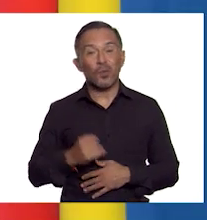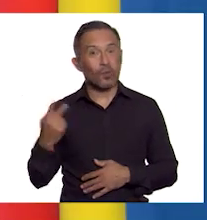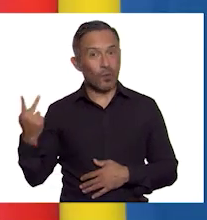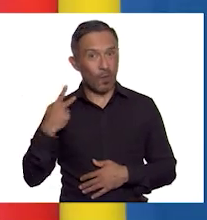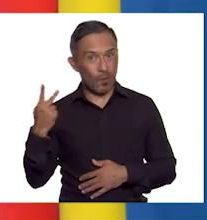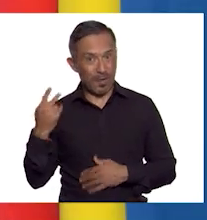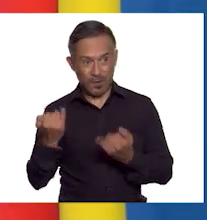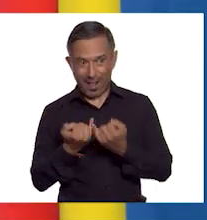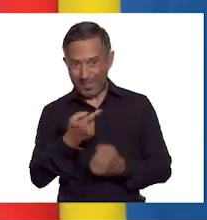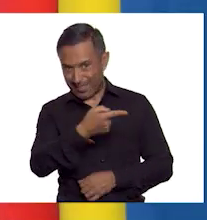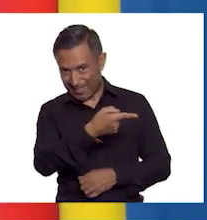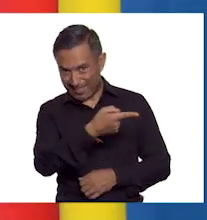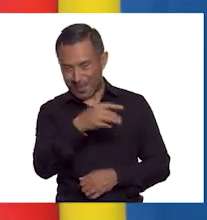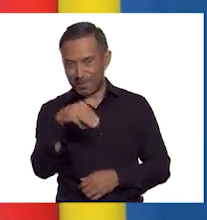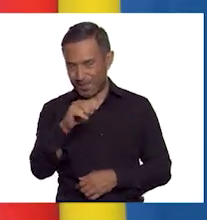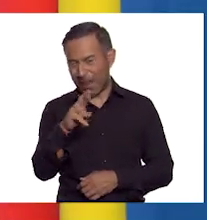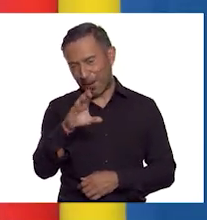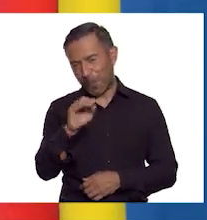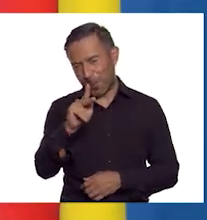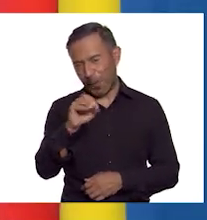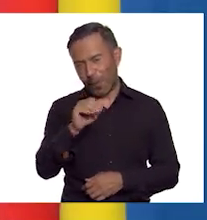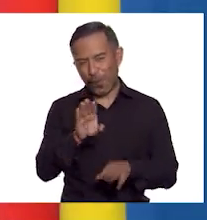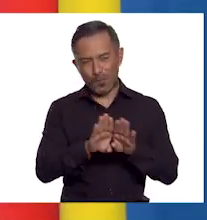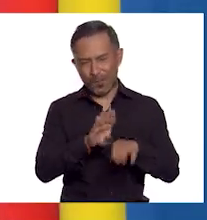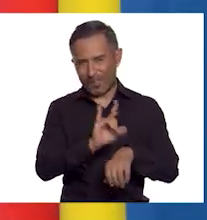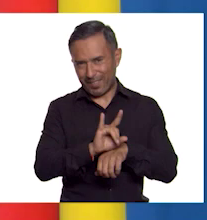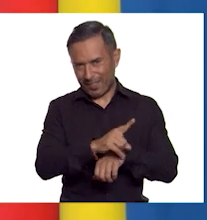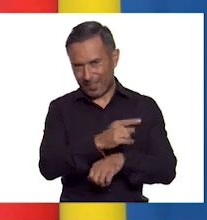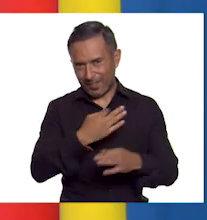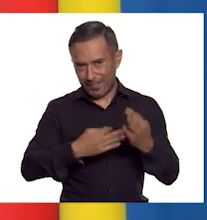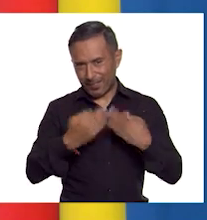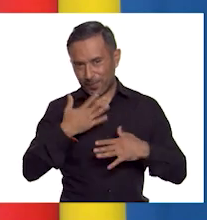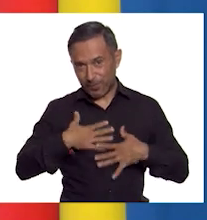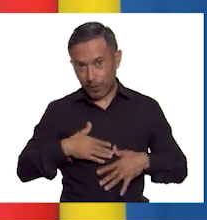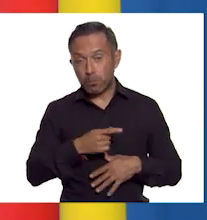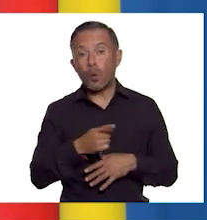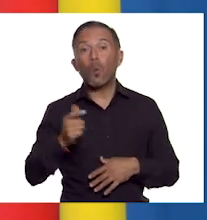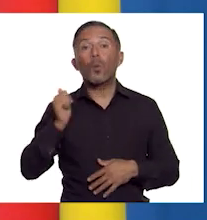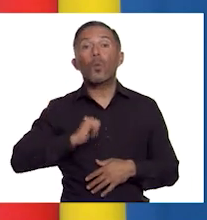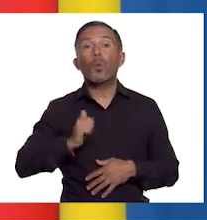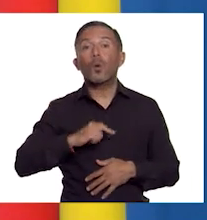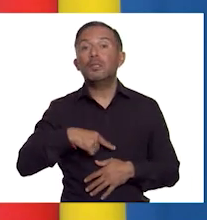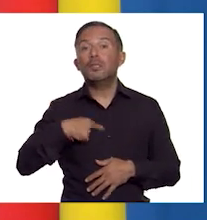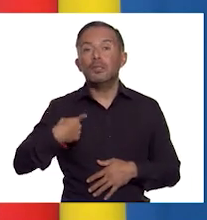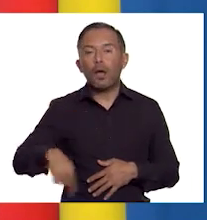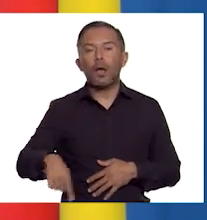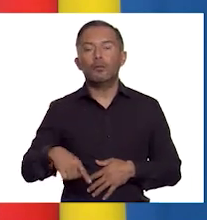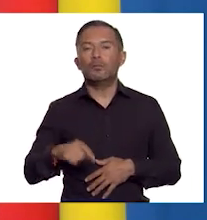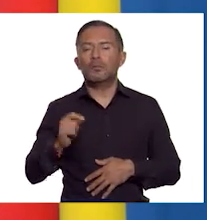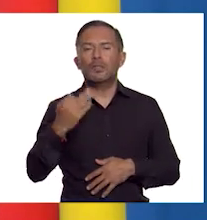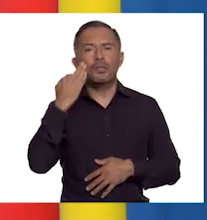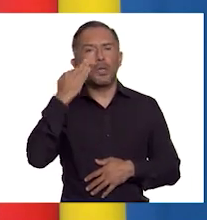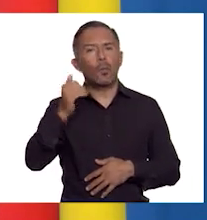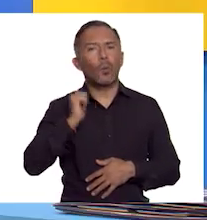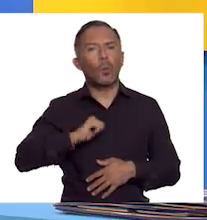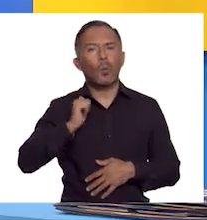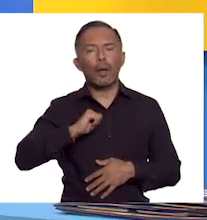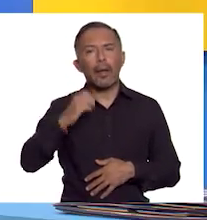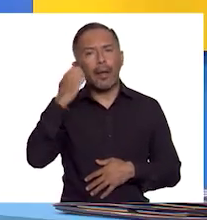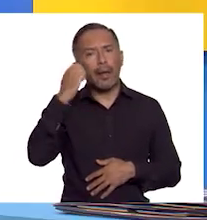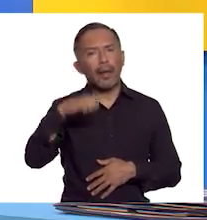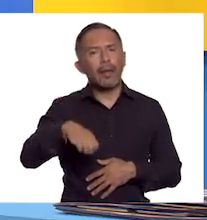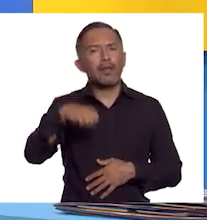Marco Polo, describiremos la cultura china y sus aportaciones durante el periodo de la Edad Media Europea.